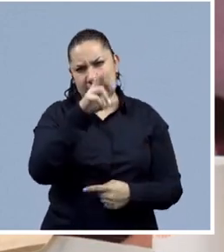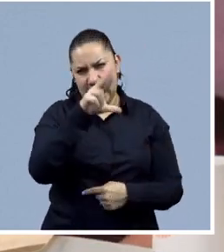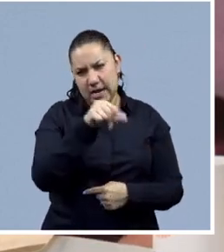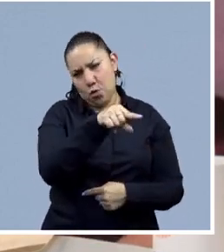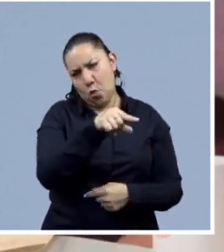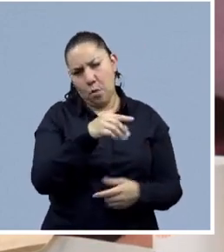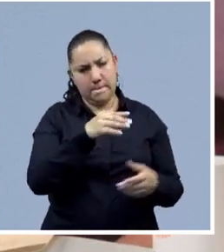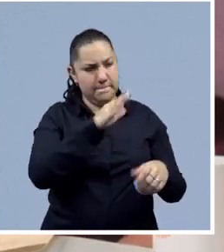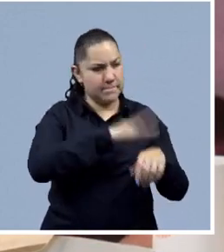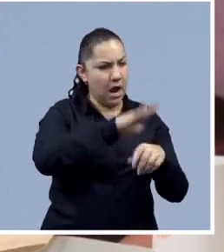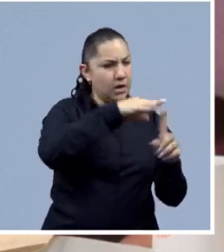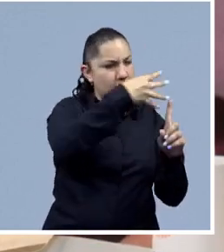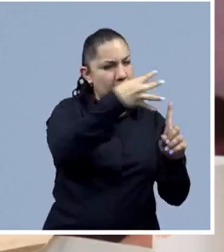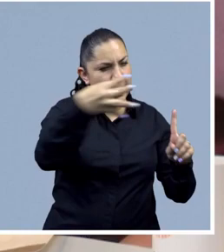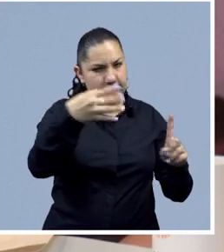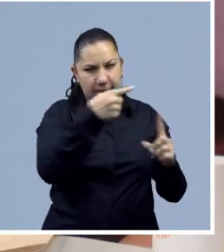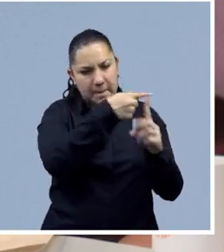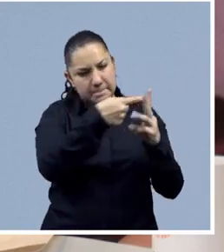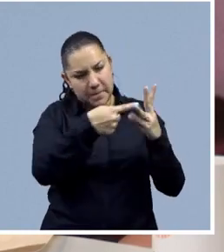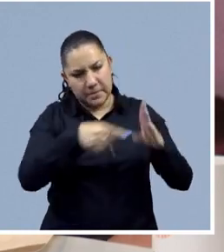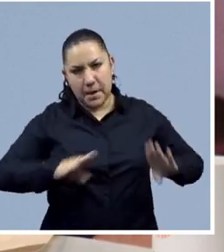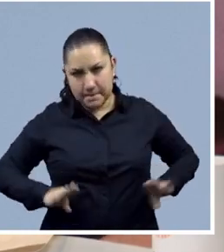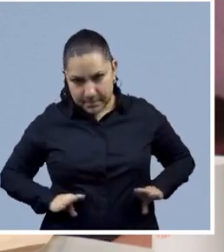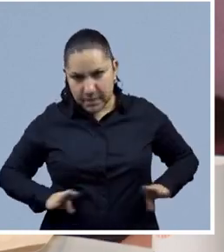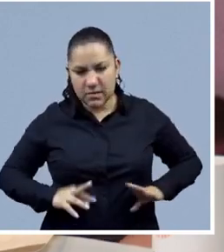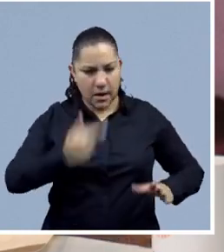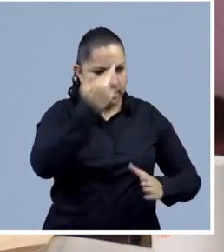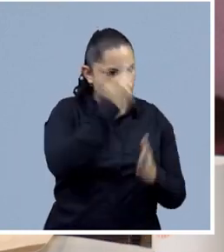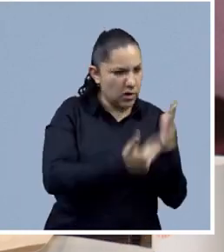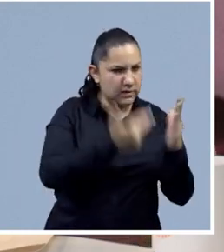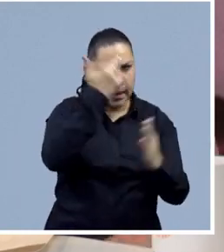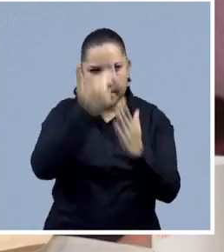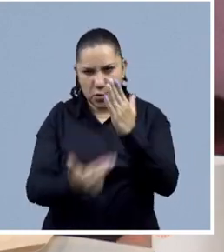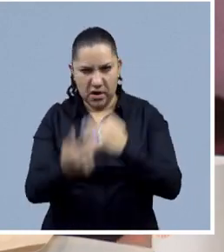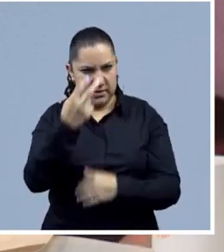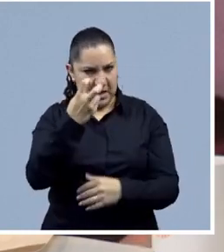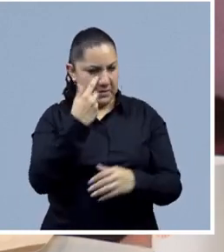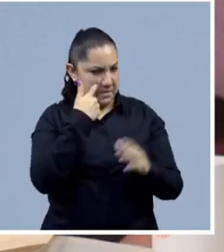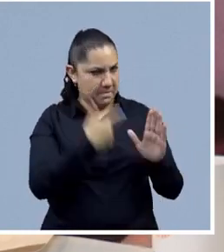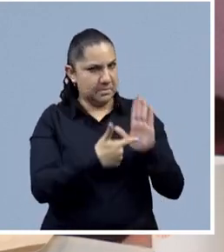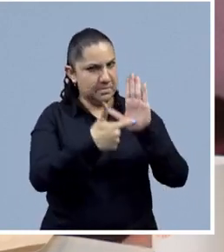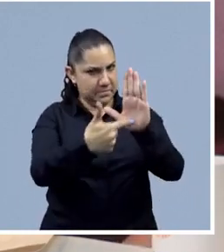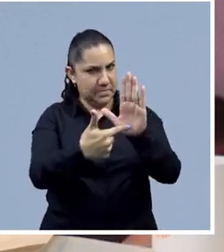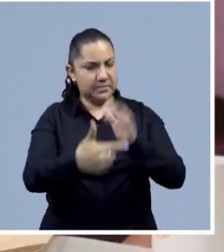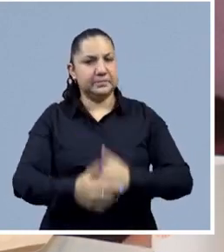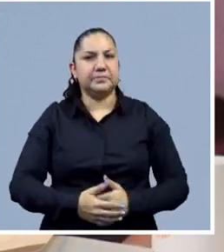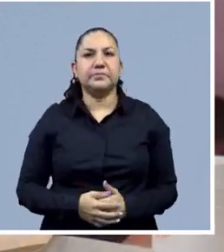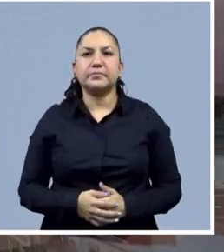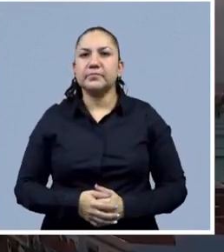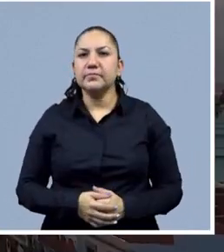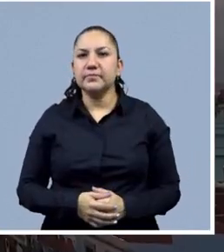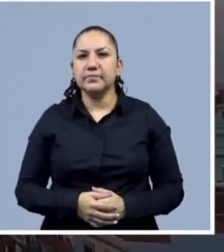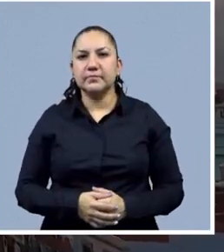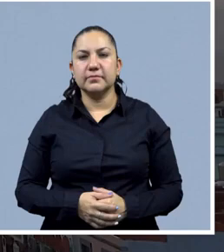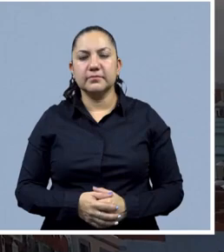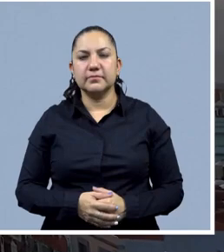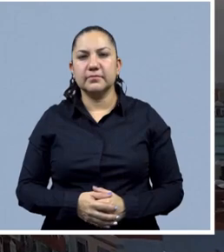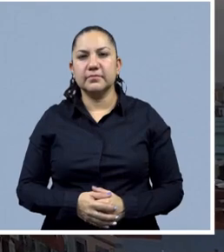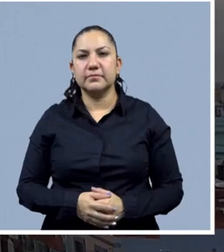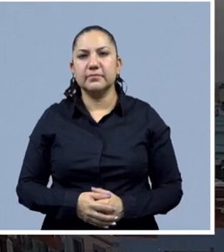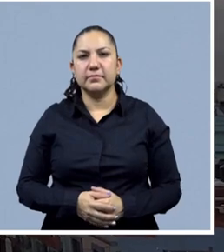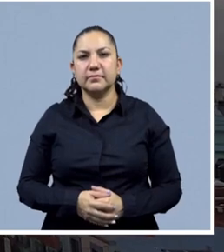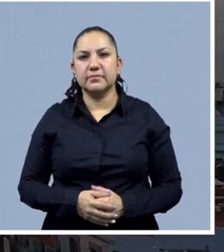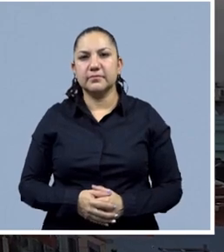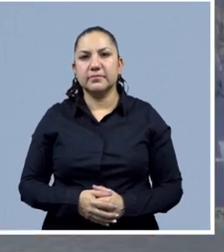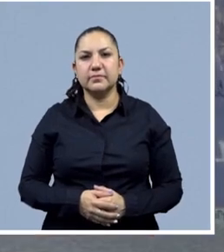afecta a las mujeres y a la comunidad LGBT y más. Todo esto y más en la siguiente parte del reportaje. Hay que pensar antes de